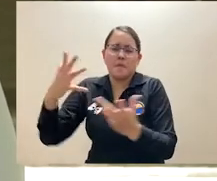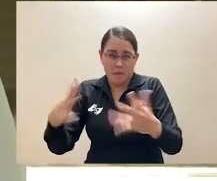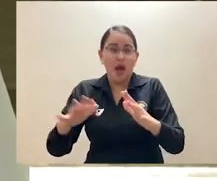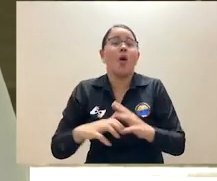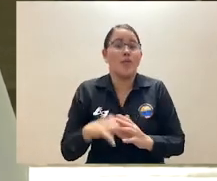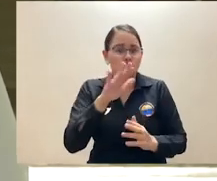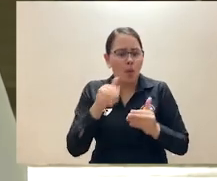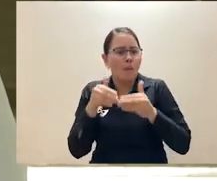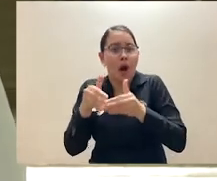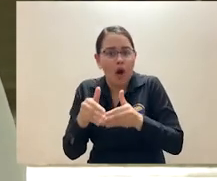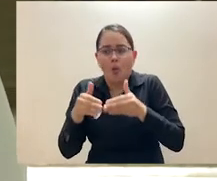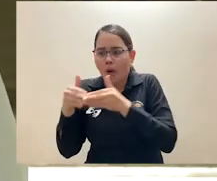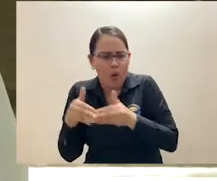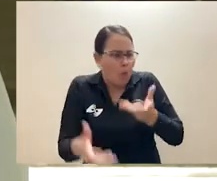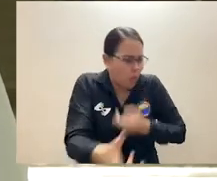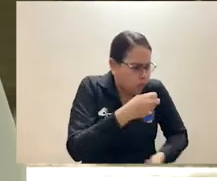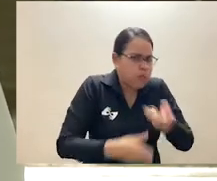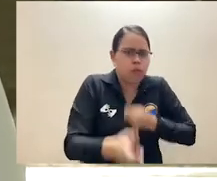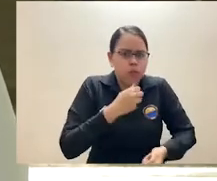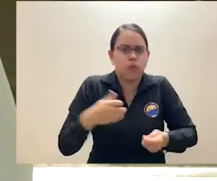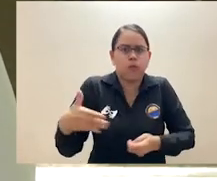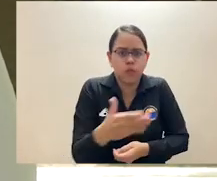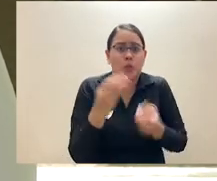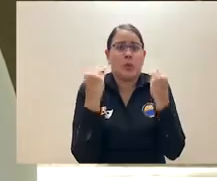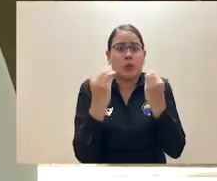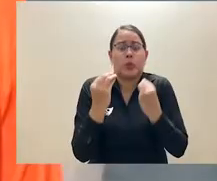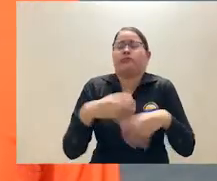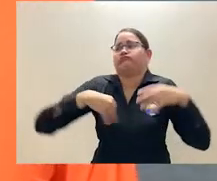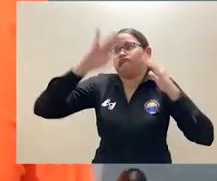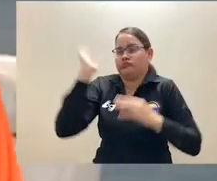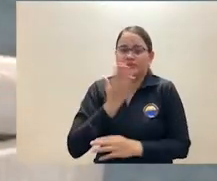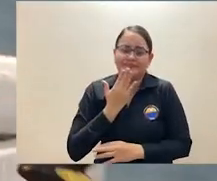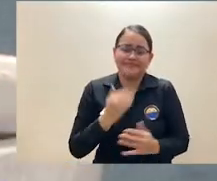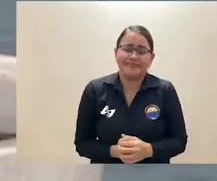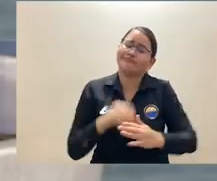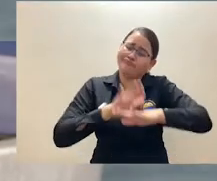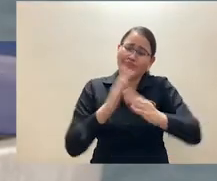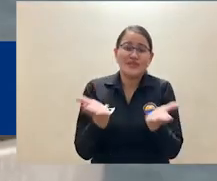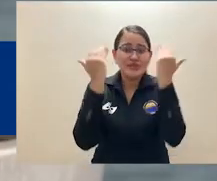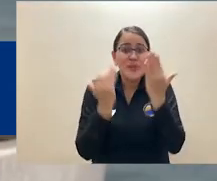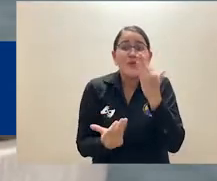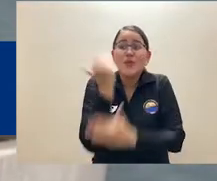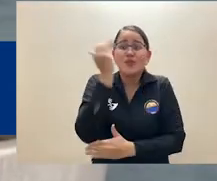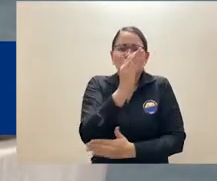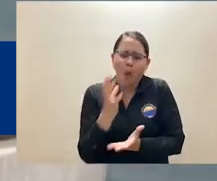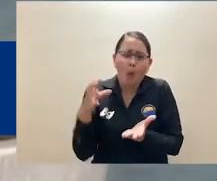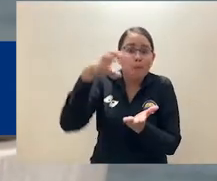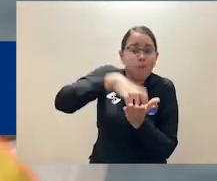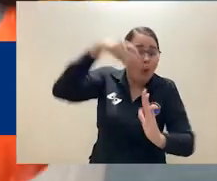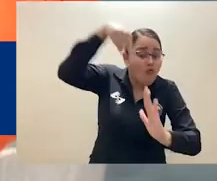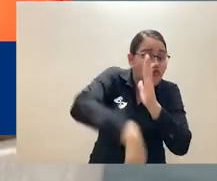140 kilogramos por mes para cada embarcación. Ahora es mucho mejor con el tema de los arrecifes,